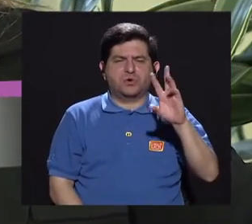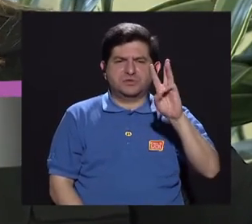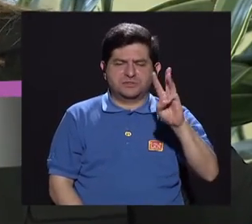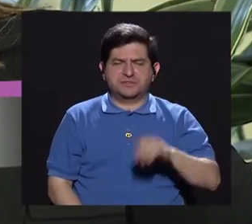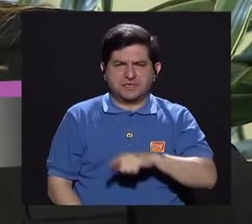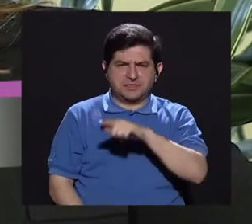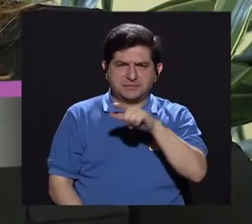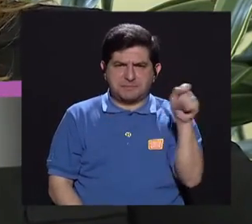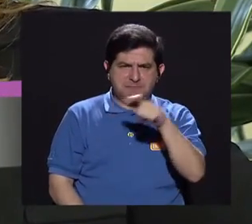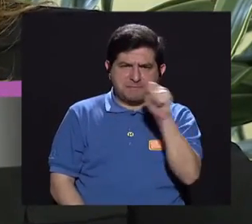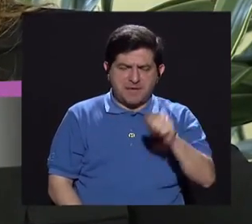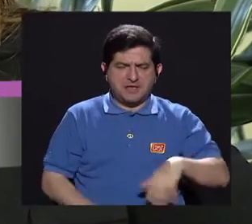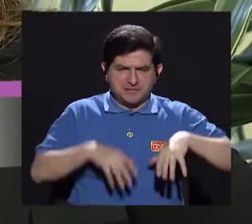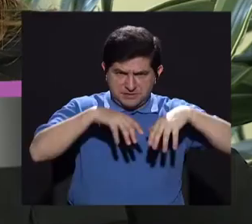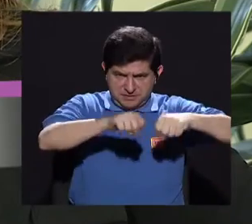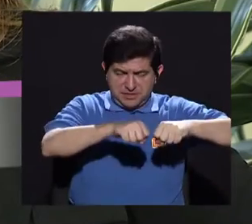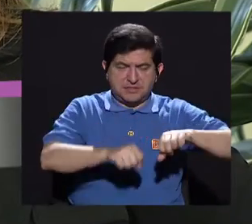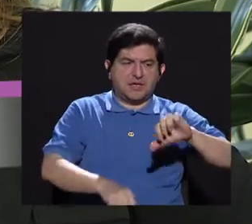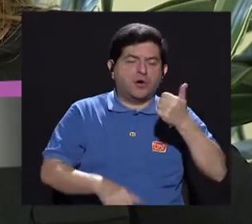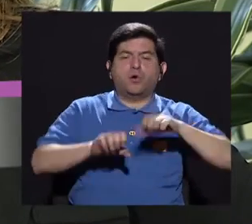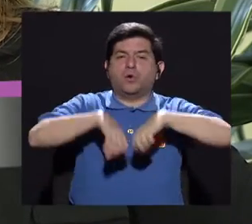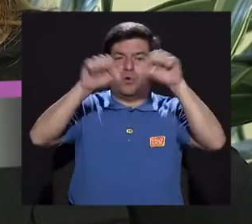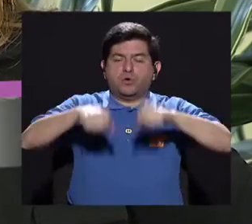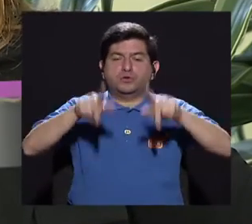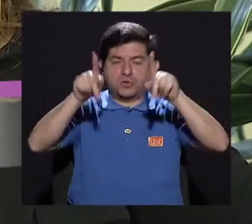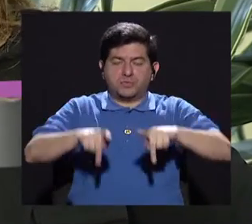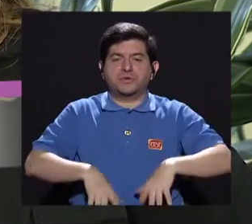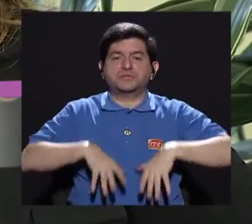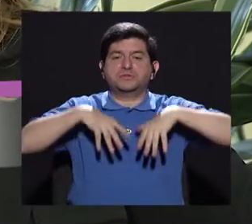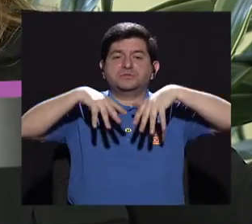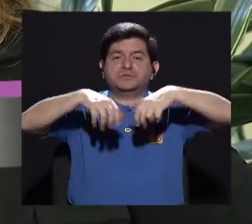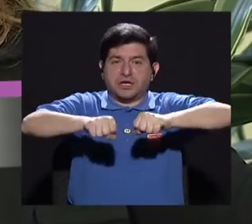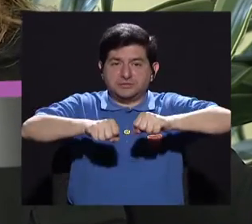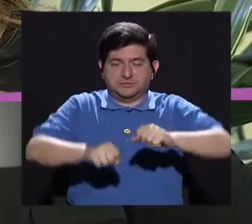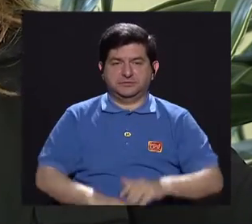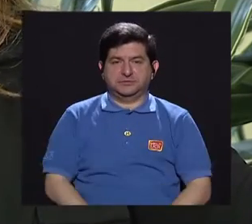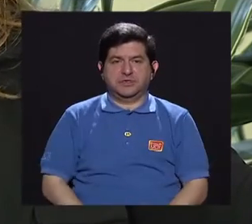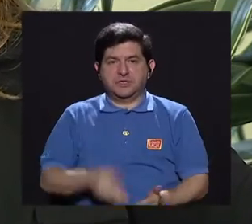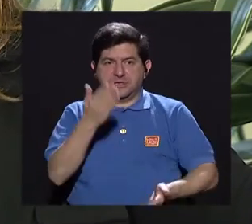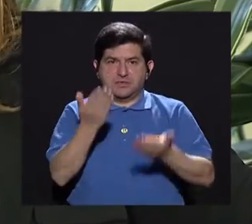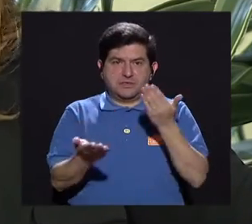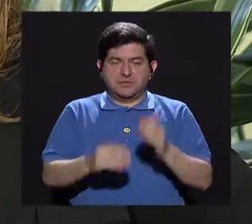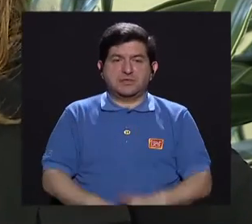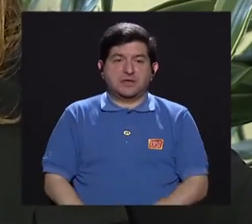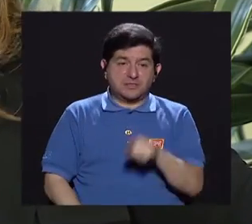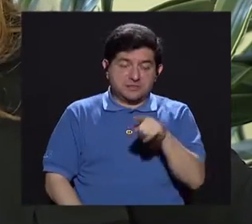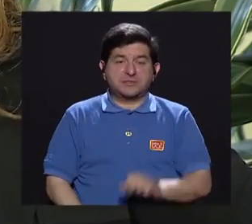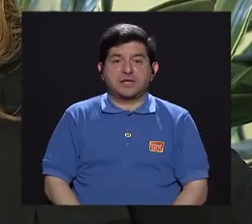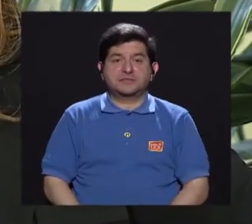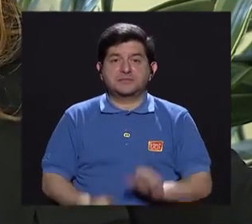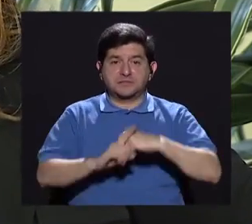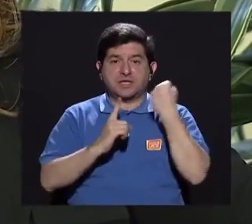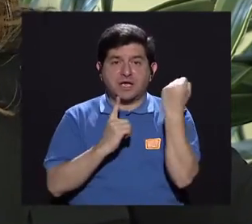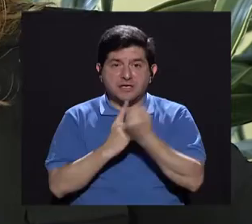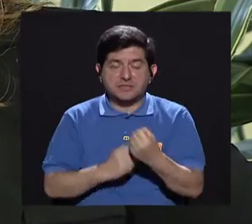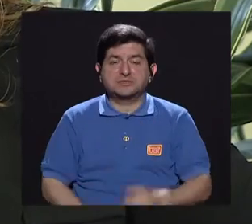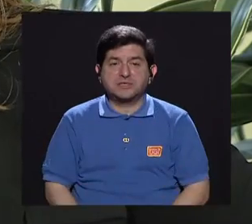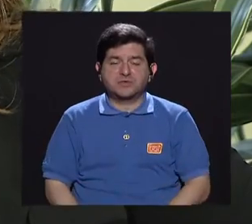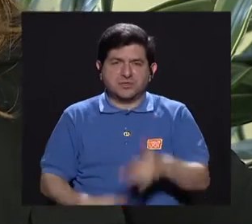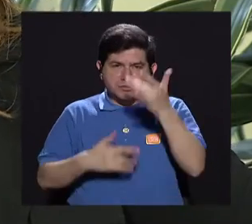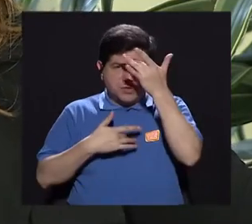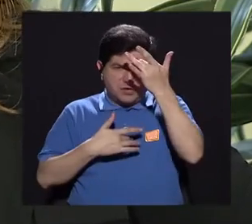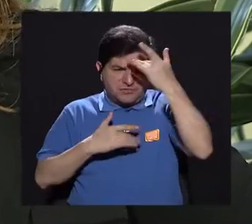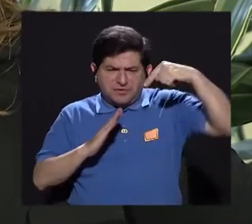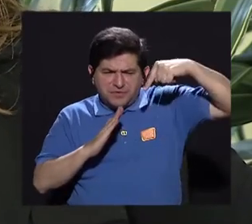seis meses. Luego tenemos el otro sistema donde el paciente saca cita por lo que sean las consultas de morbilidad, que son